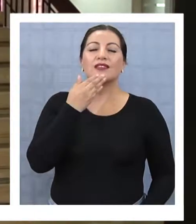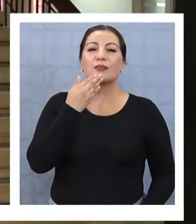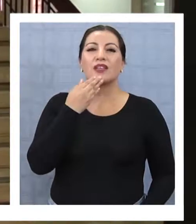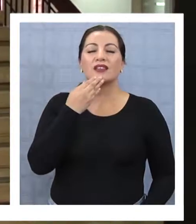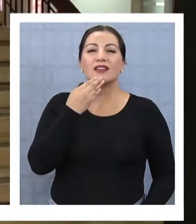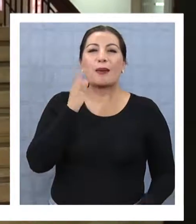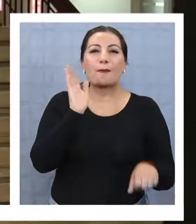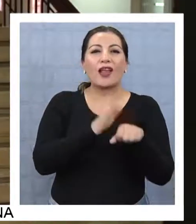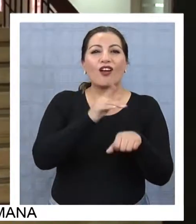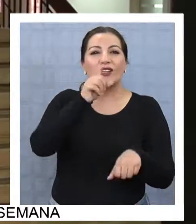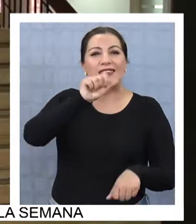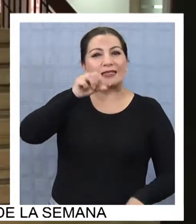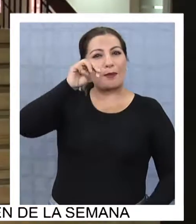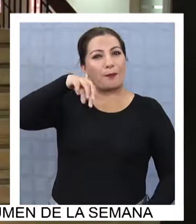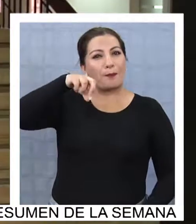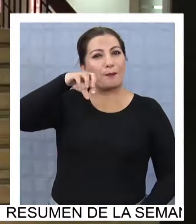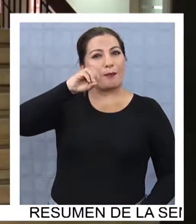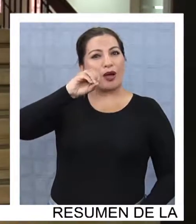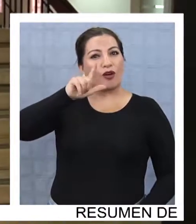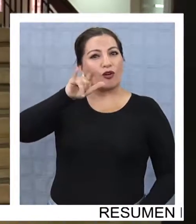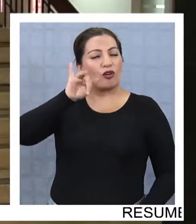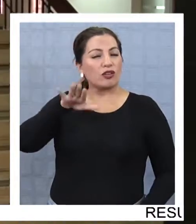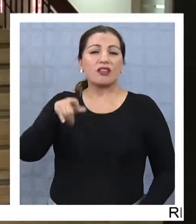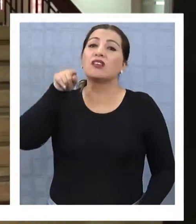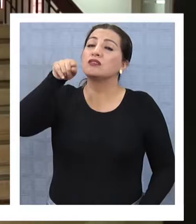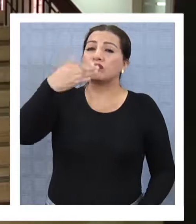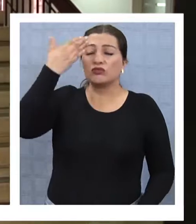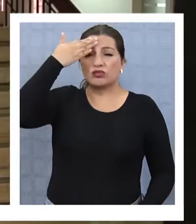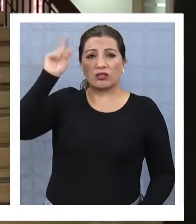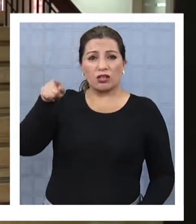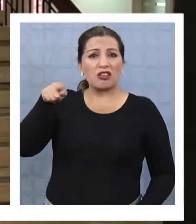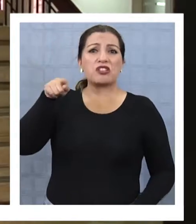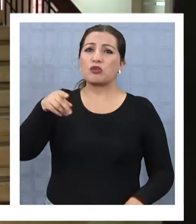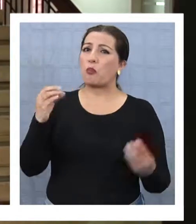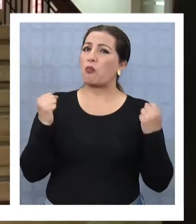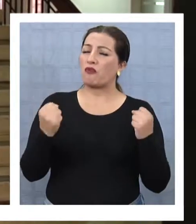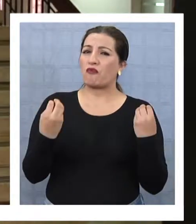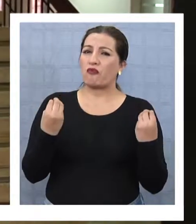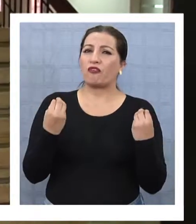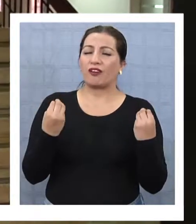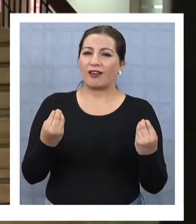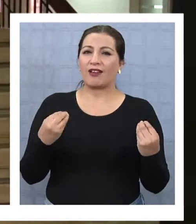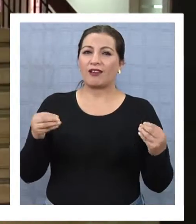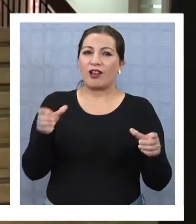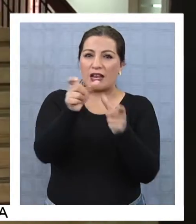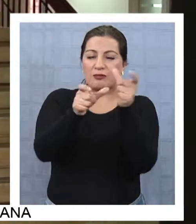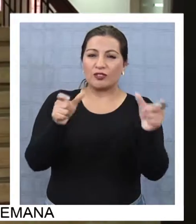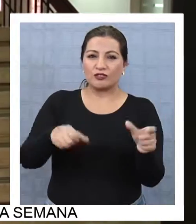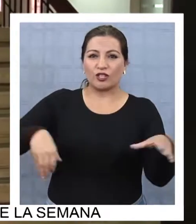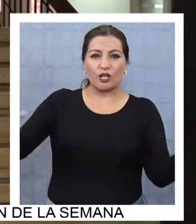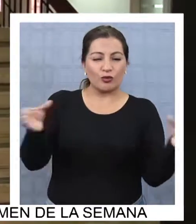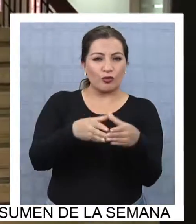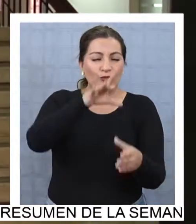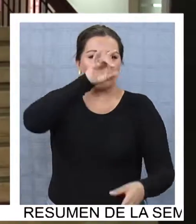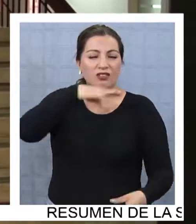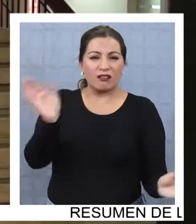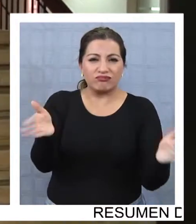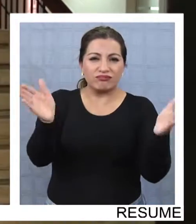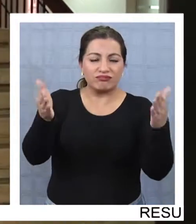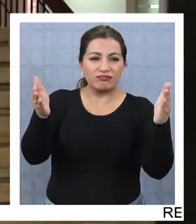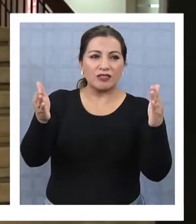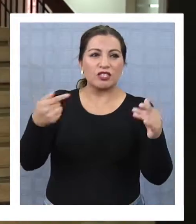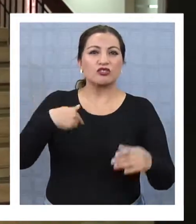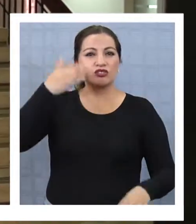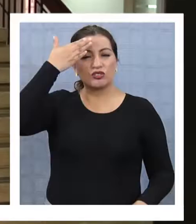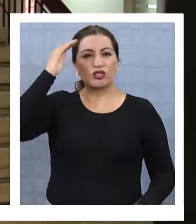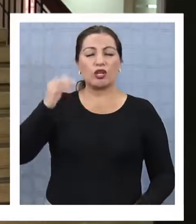San Paoli. Yo creo que por ahí va el tema. Porque creo que ellos le sacaron el rendimiento necesario a los jugadores de la selección. Por lo tanto, yo creo que